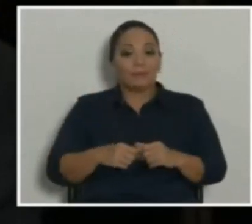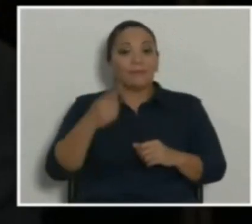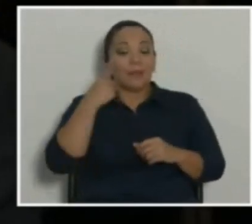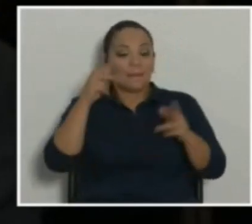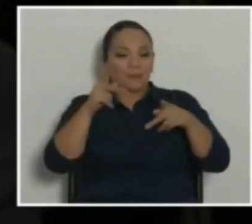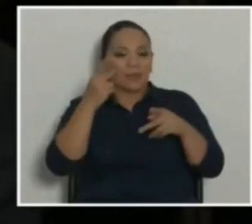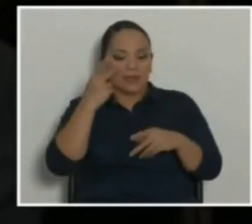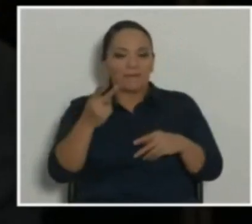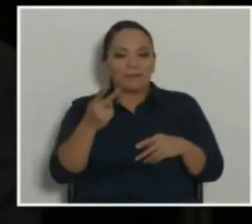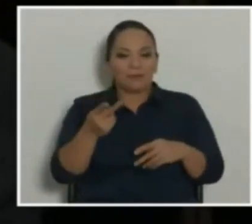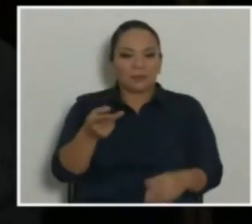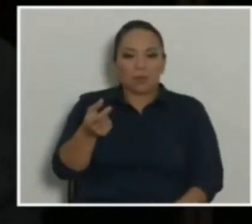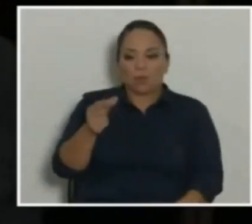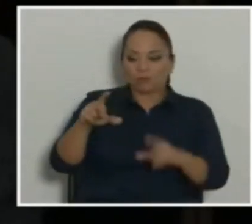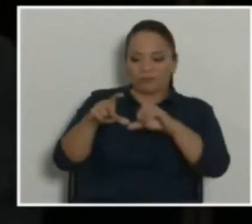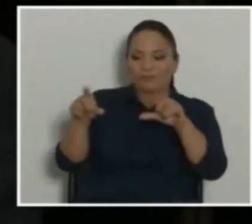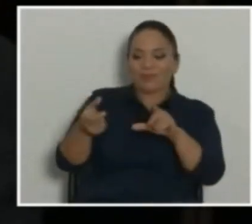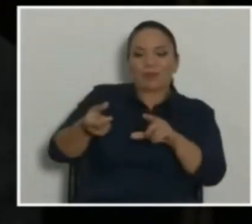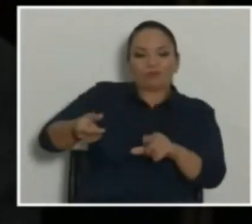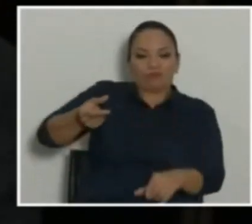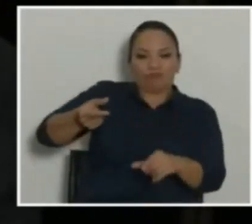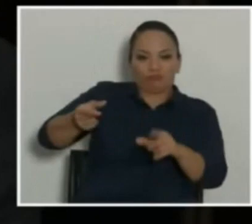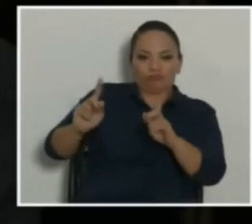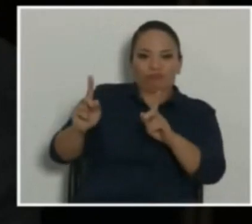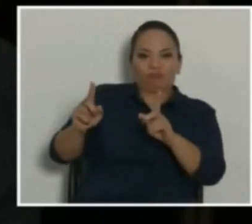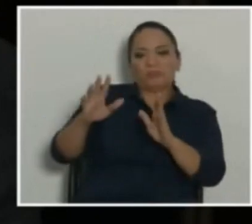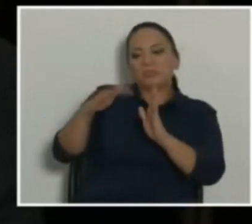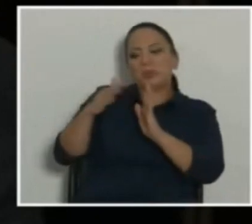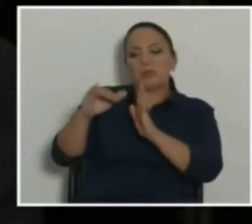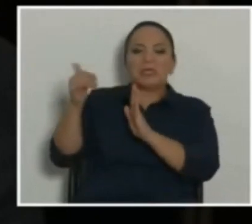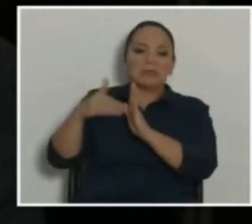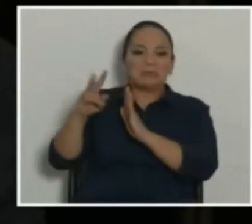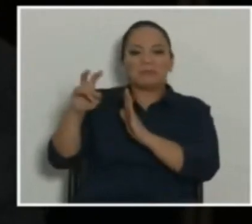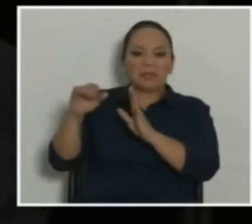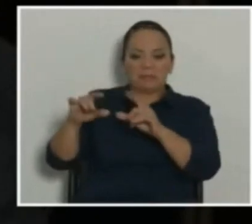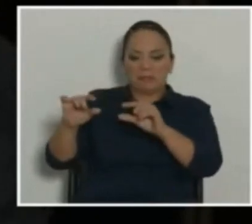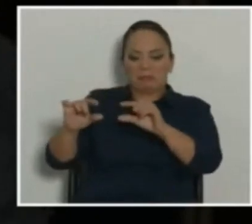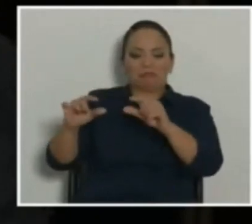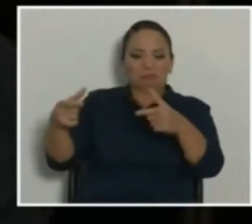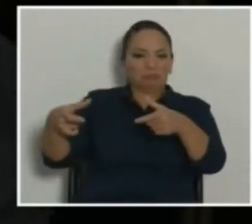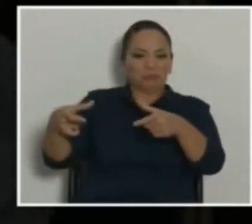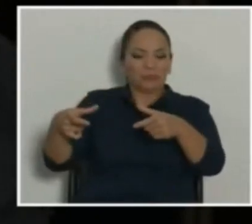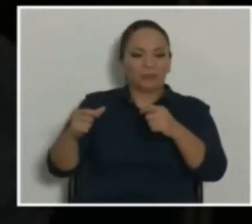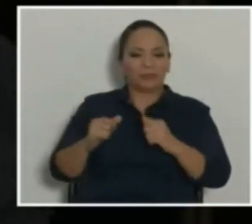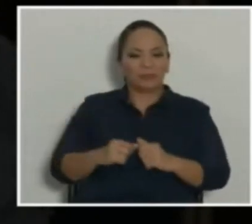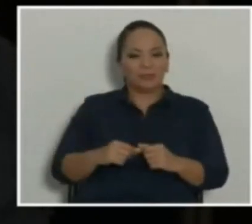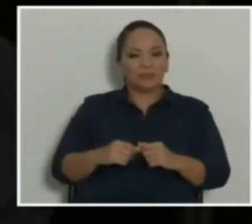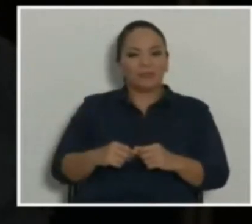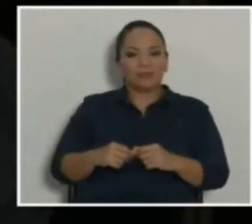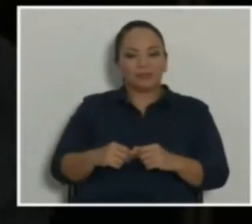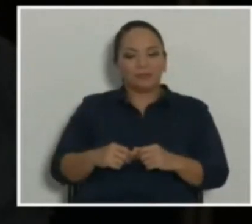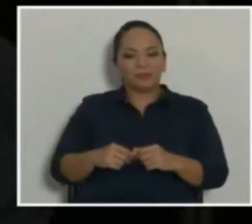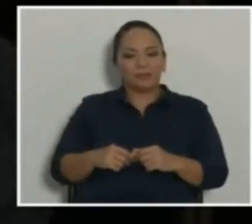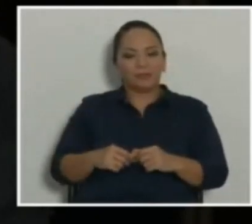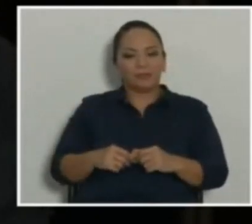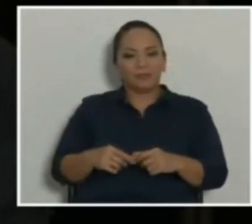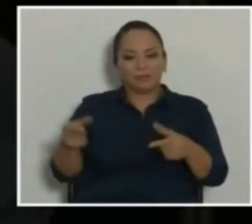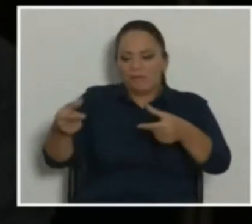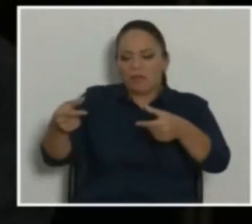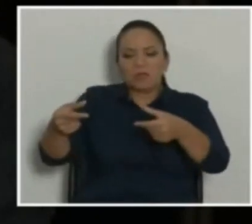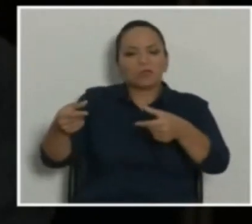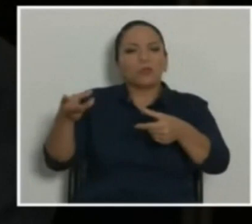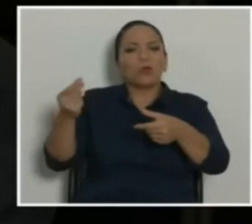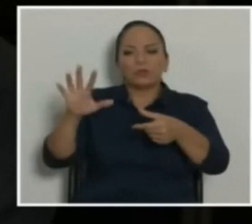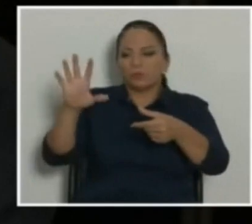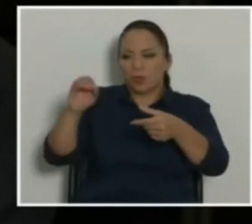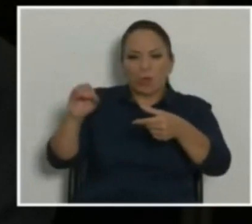le dan a uno en el banco en billetes de 5.000, 10.000 o 20.000 pesos, son esos fajillos, esos son 50